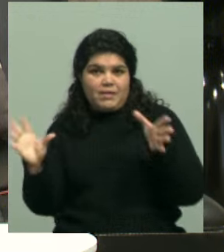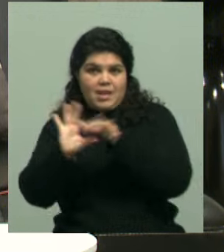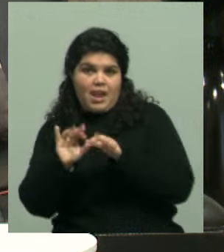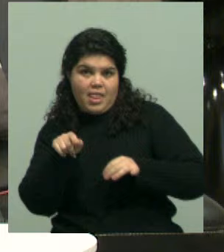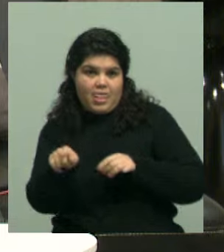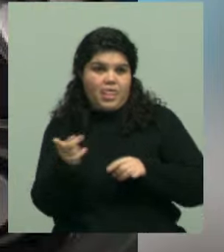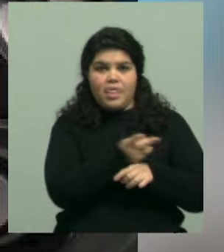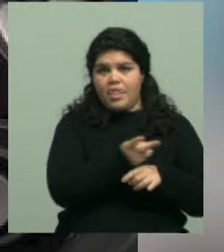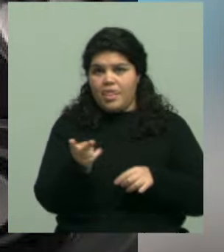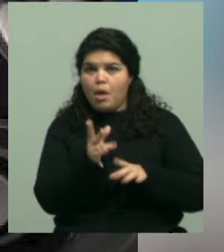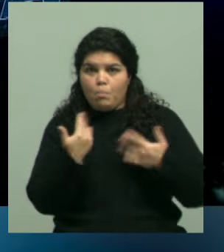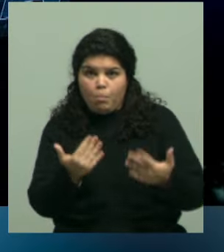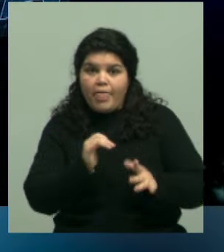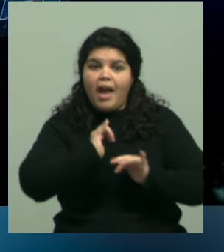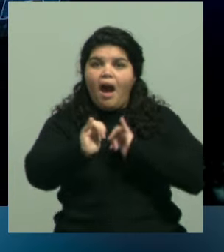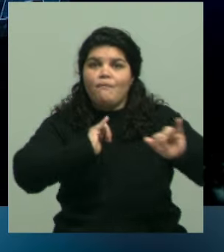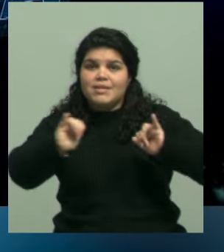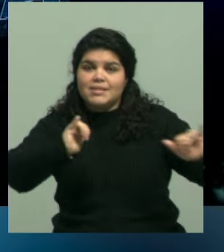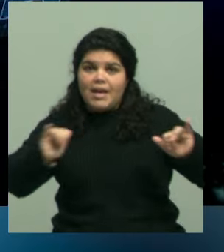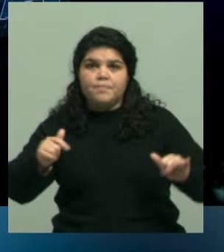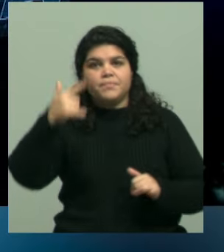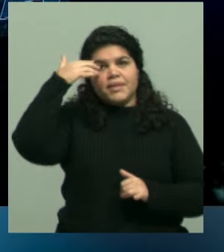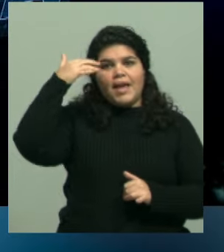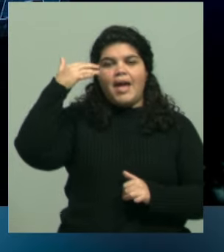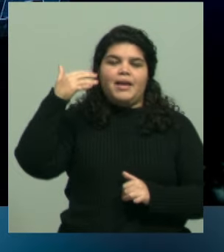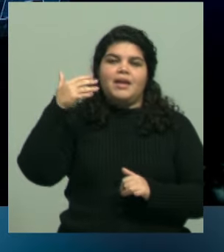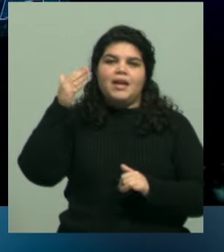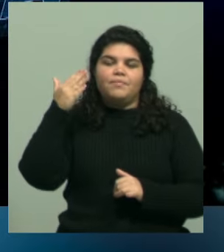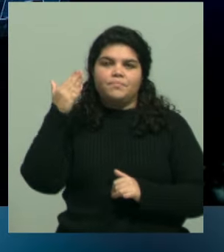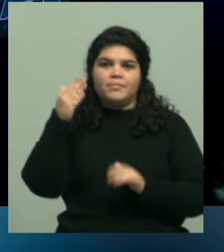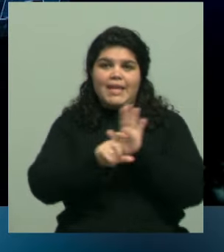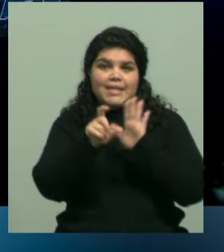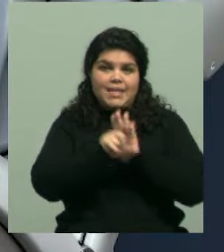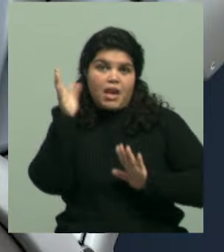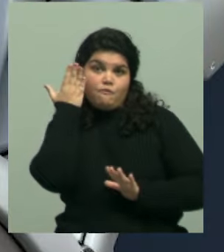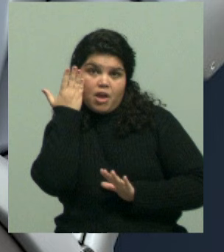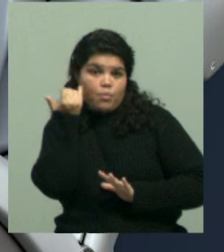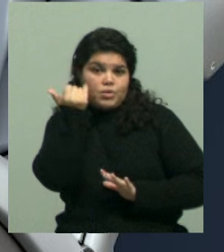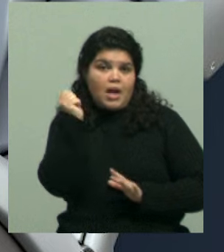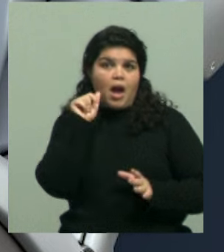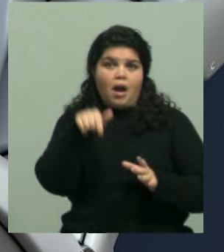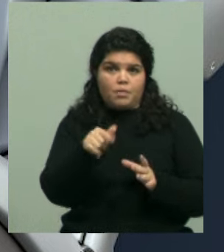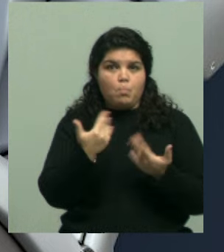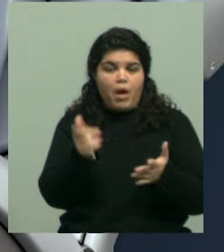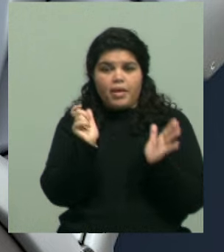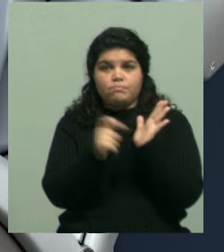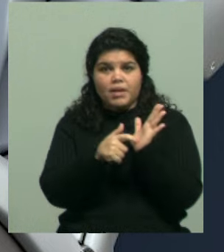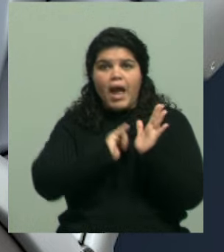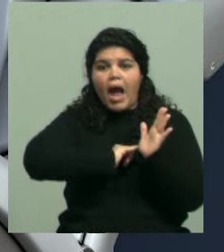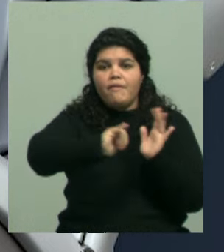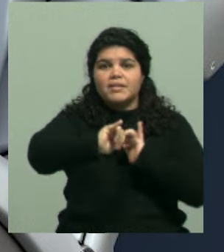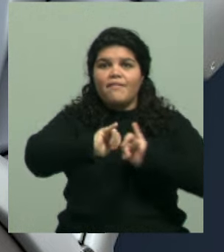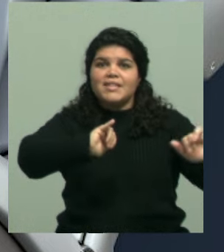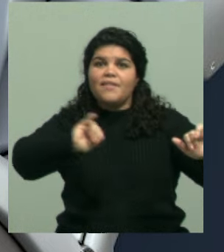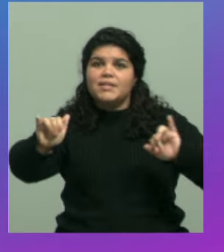aspecto. Pero ahora, bueno, la novedad es que Instagram y Facebook lo han implementado. Entonces, es como una manera de avisar.